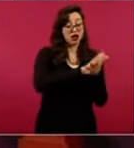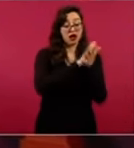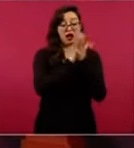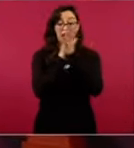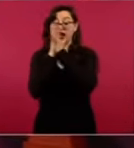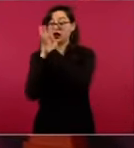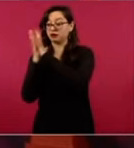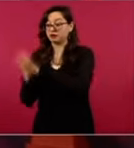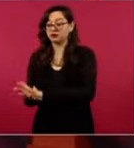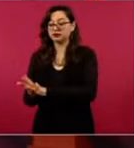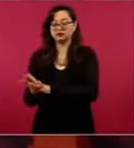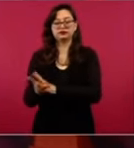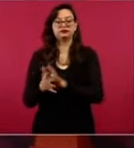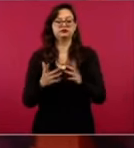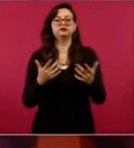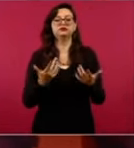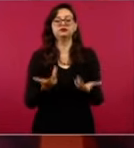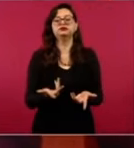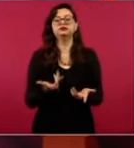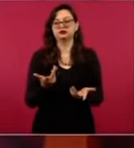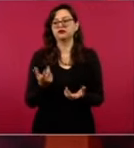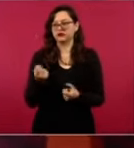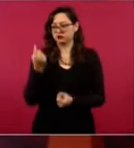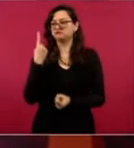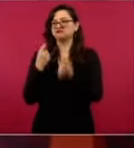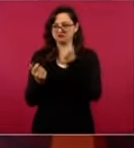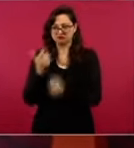un movimiento progresista,